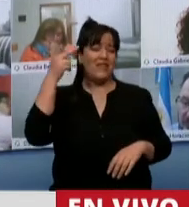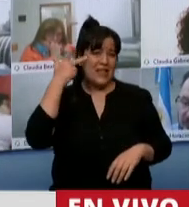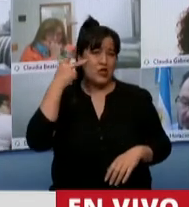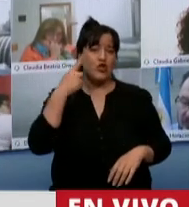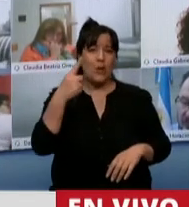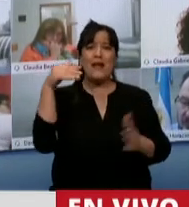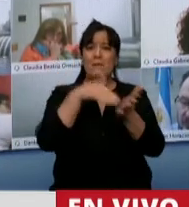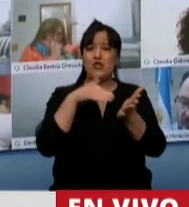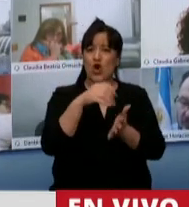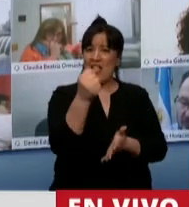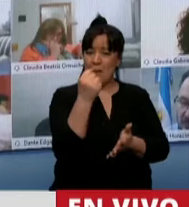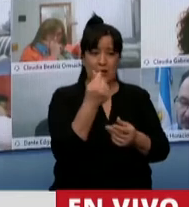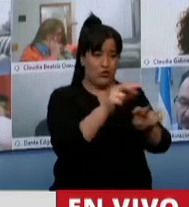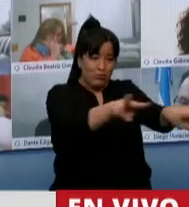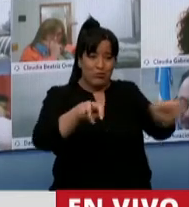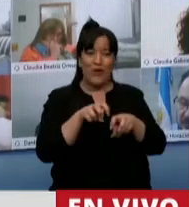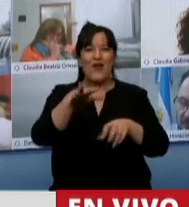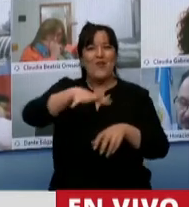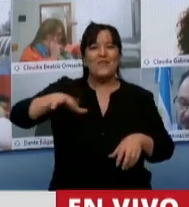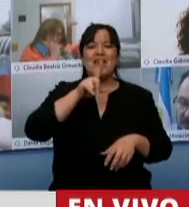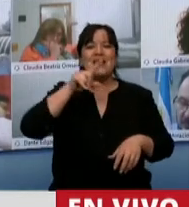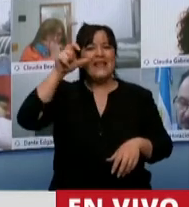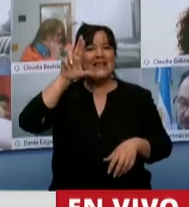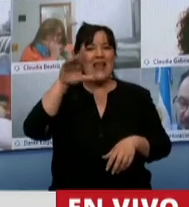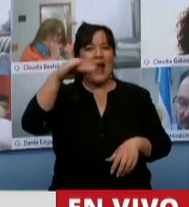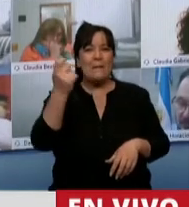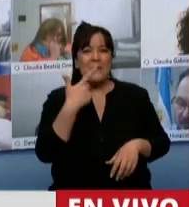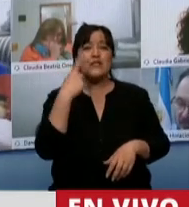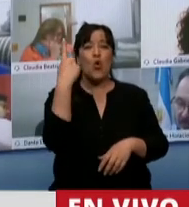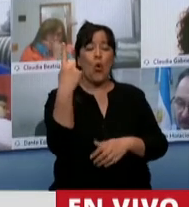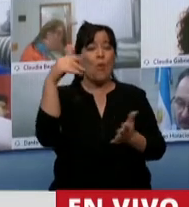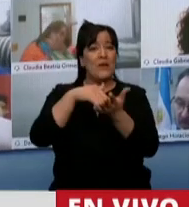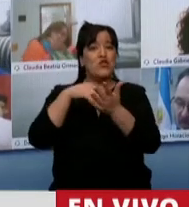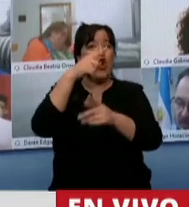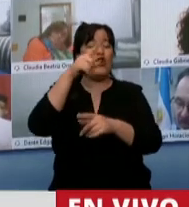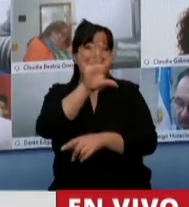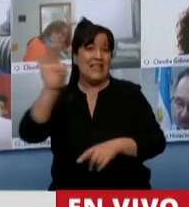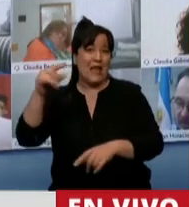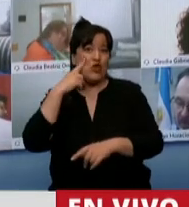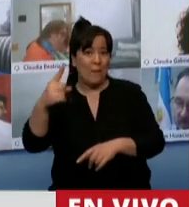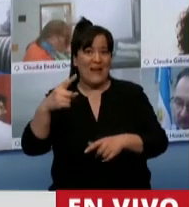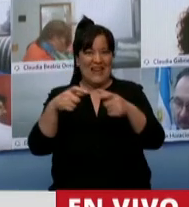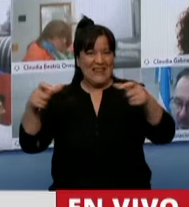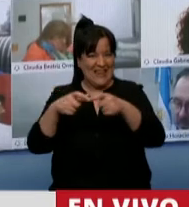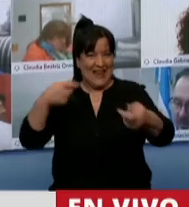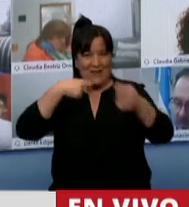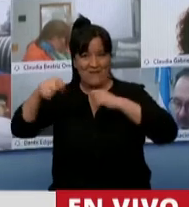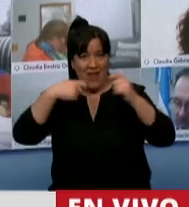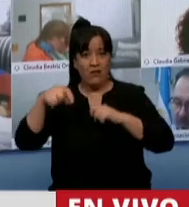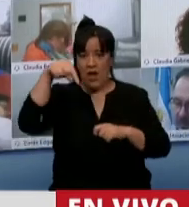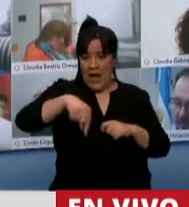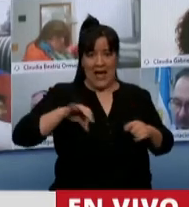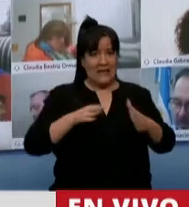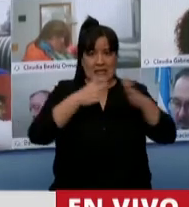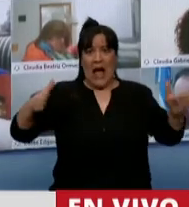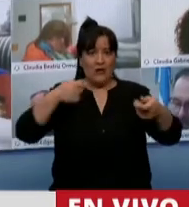con un ingreso a nuestras termas de un millón y medio de tickets. Toda esa actividad durante este año no ocurrió y no